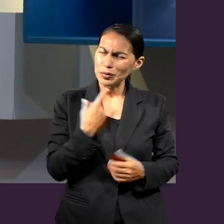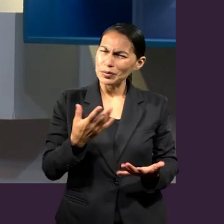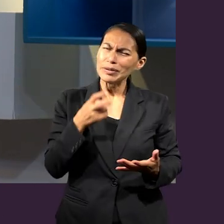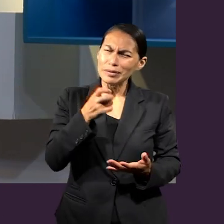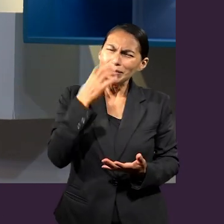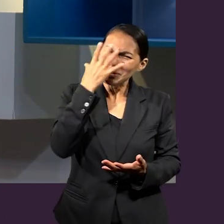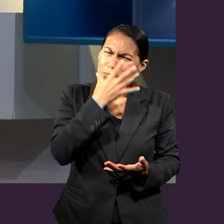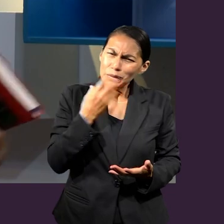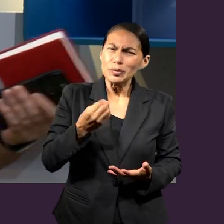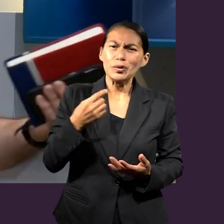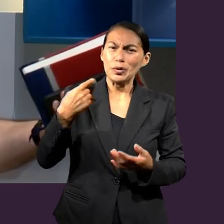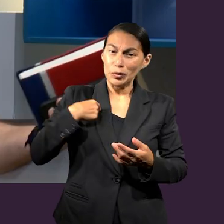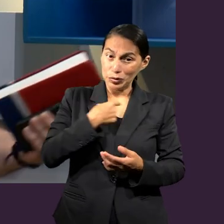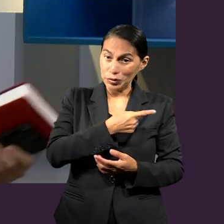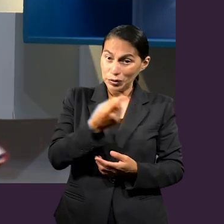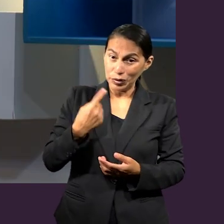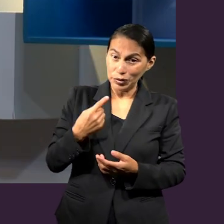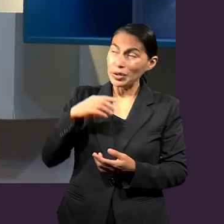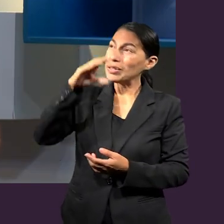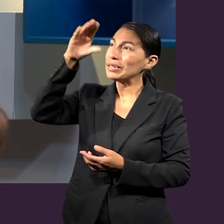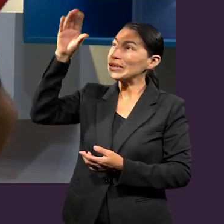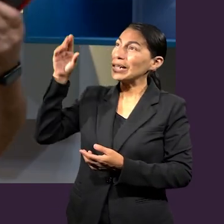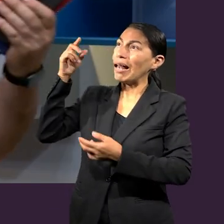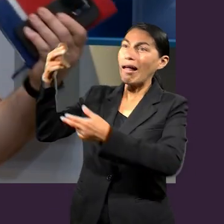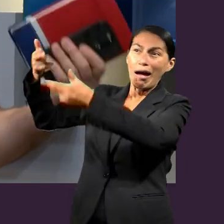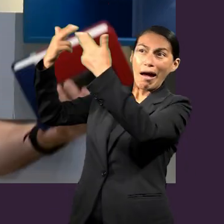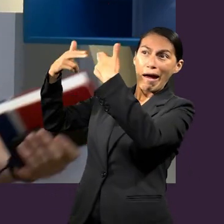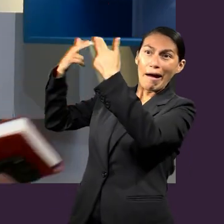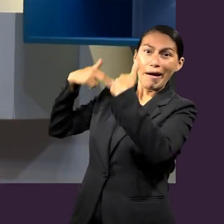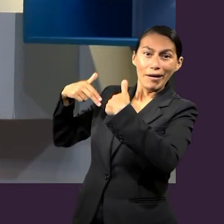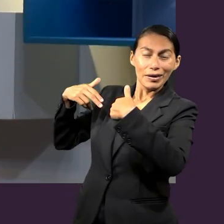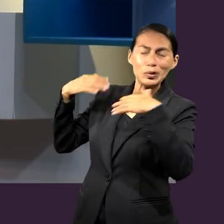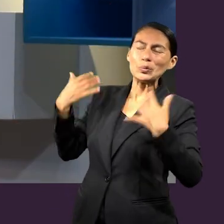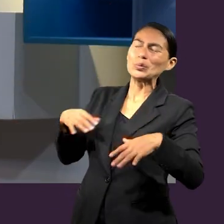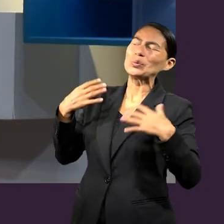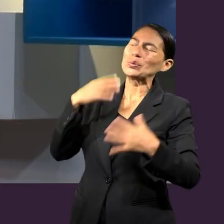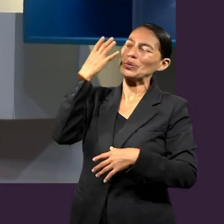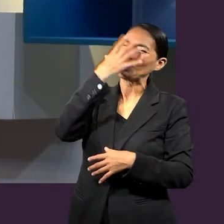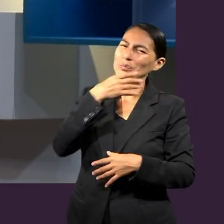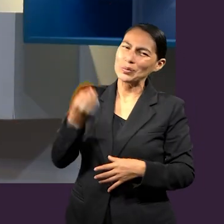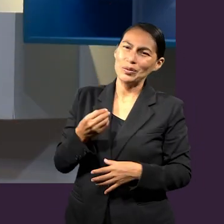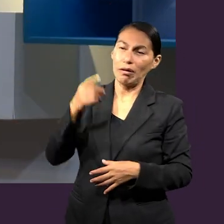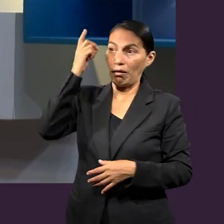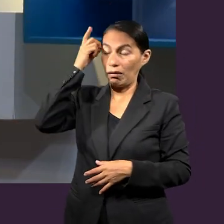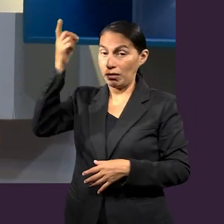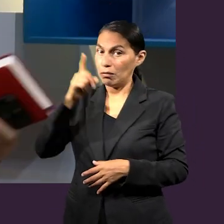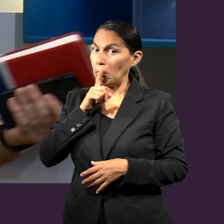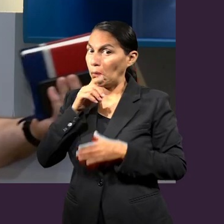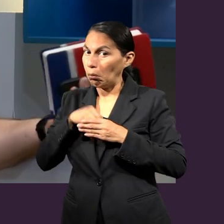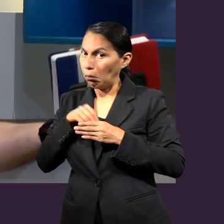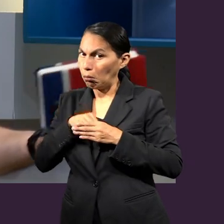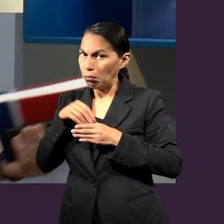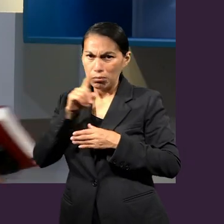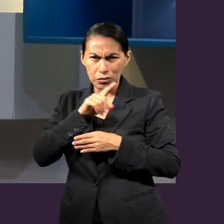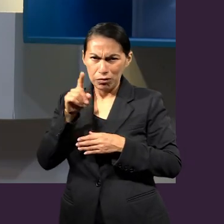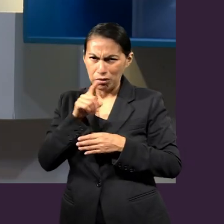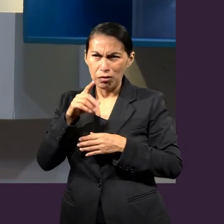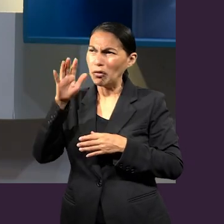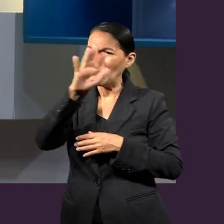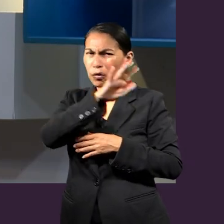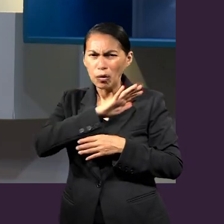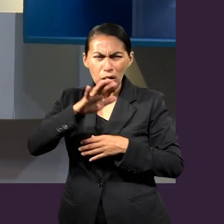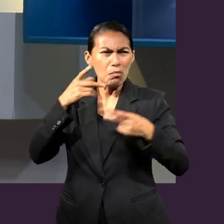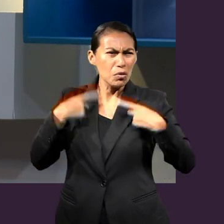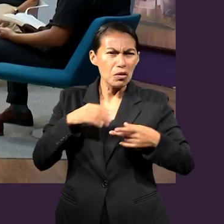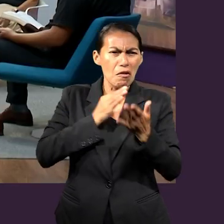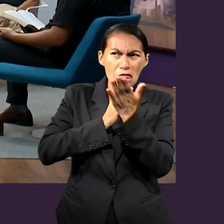completos? Porque también nosotros vamos a heredar el reino de los cielos y el Señor no ha ocultado nada para los